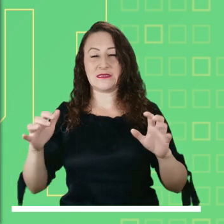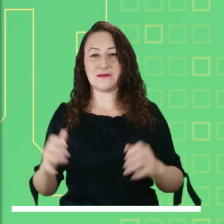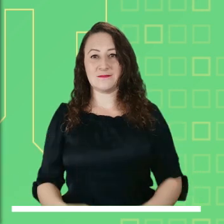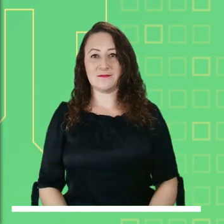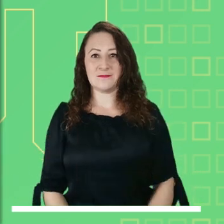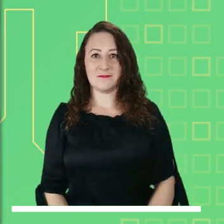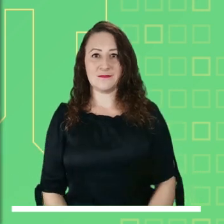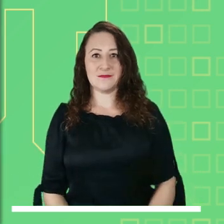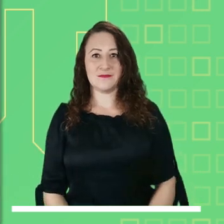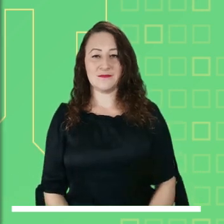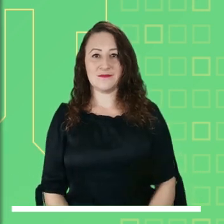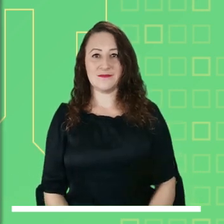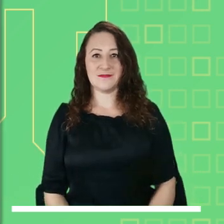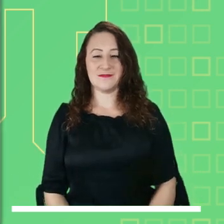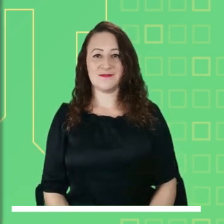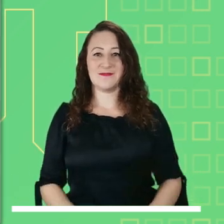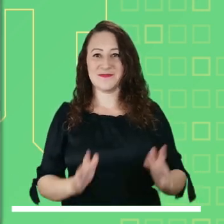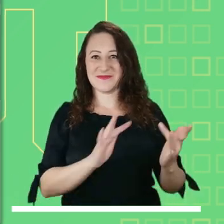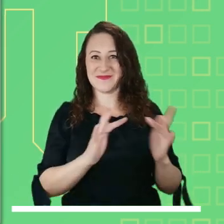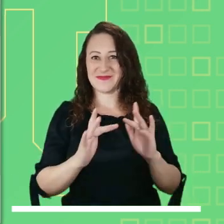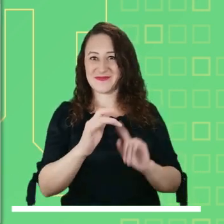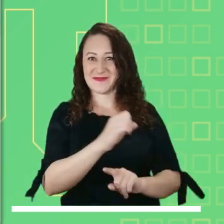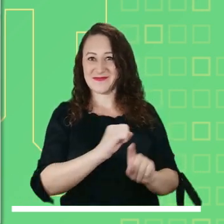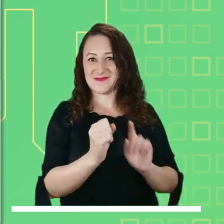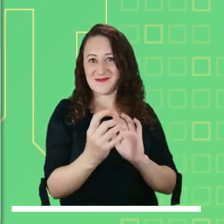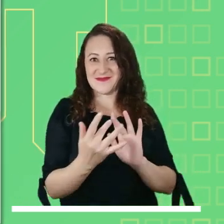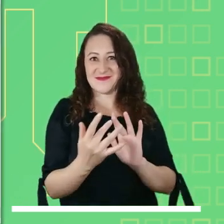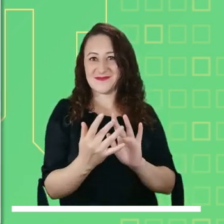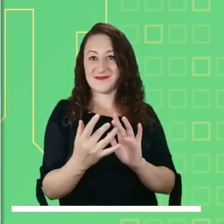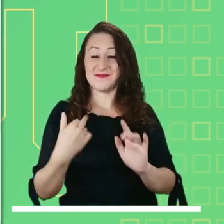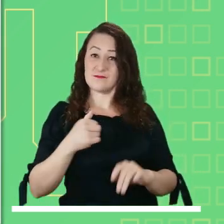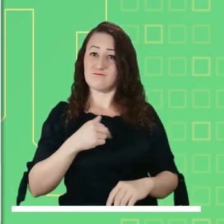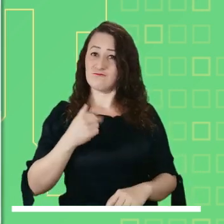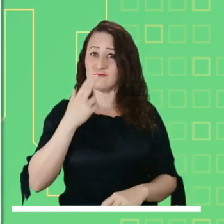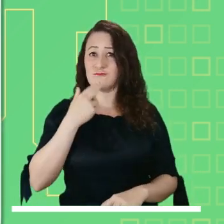y atención en el océano pacífico por tiempo lluvioso